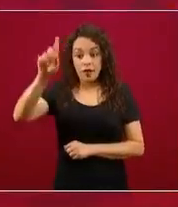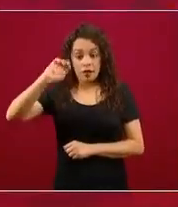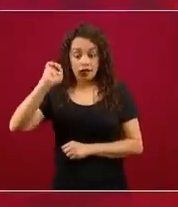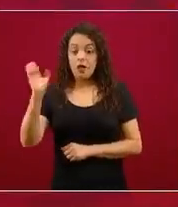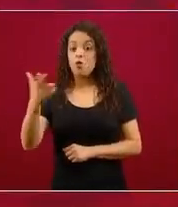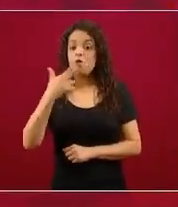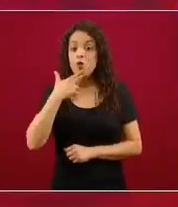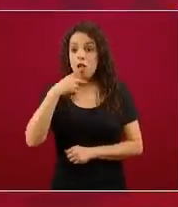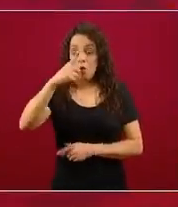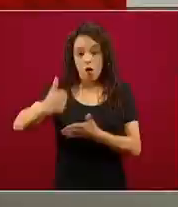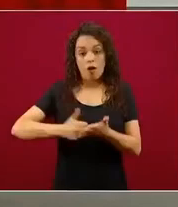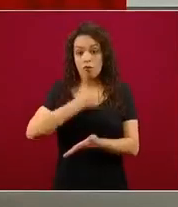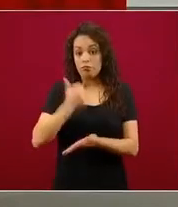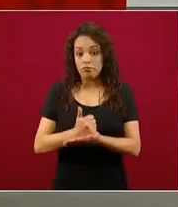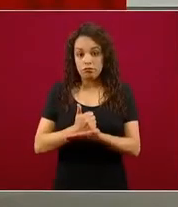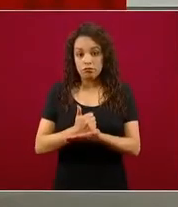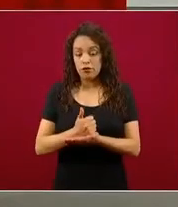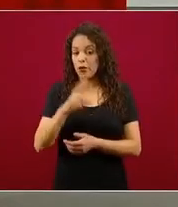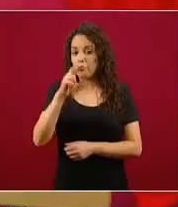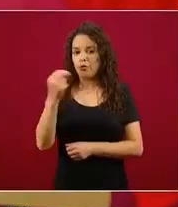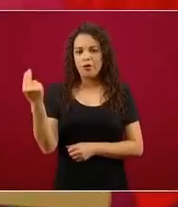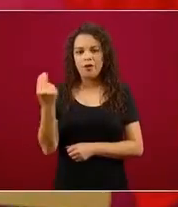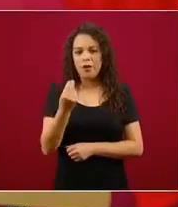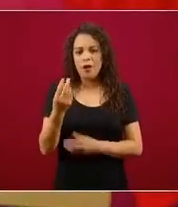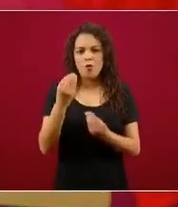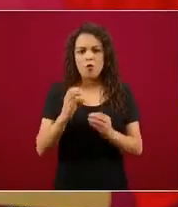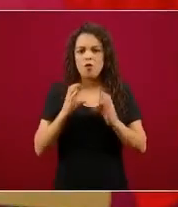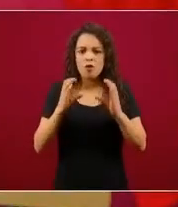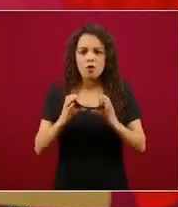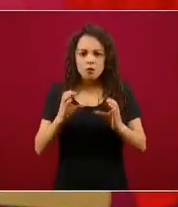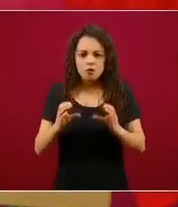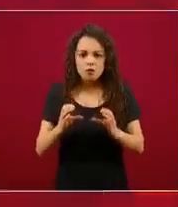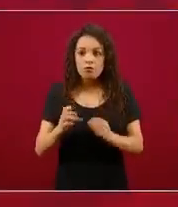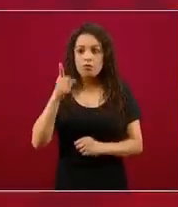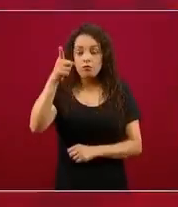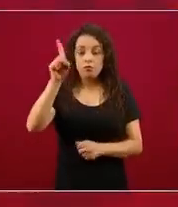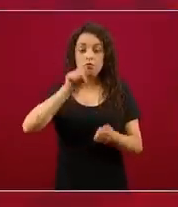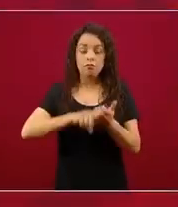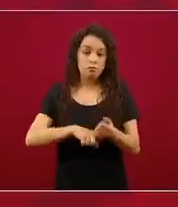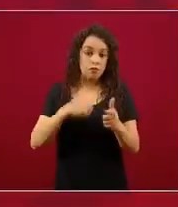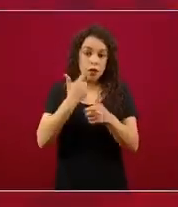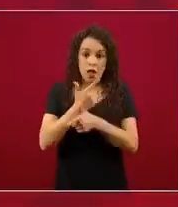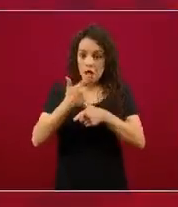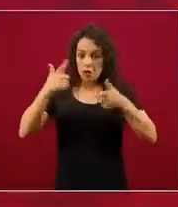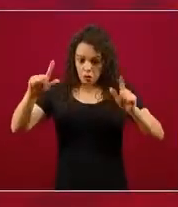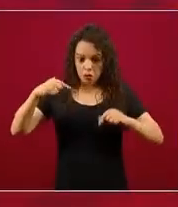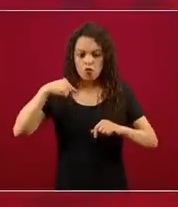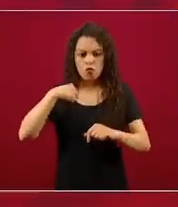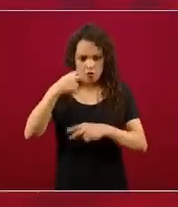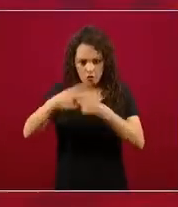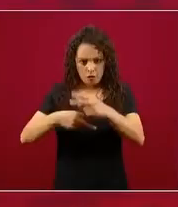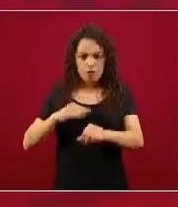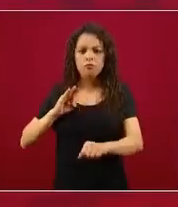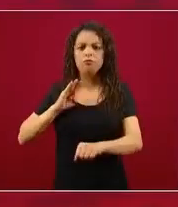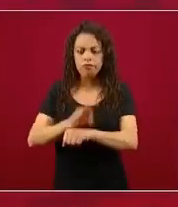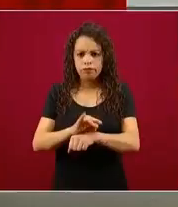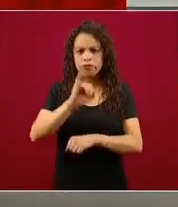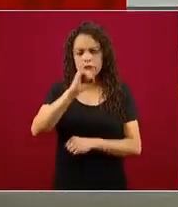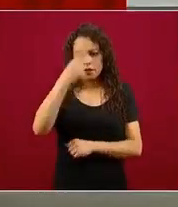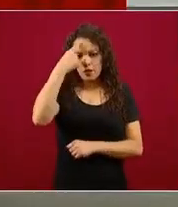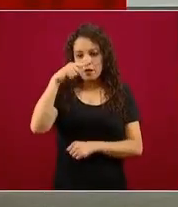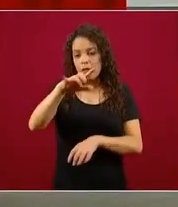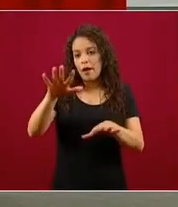ya no se necesita tanta restricción y él es completamente libre y contará con nuestro respaldo de hacer adaptaciones.